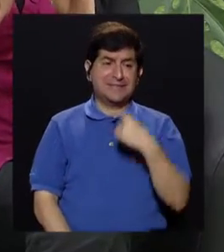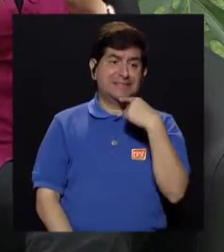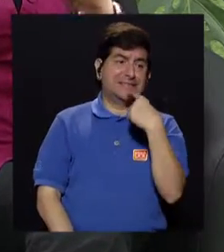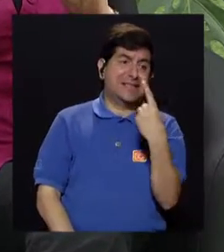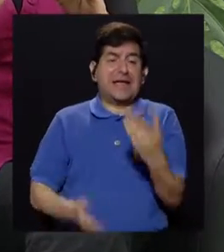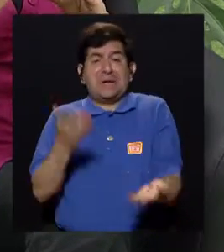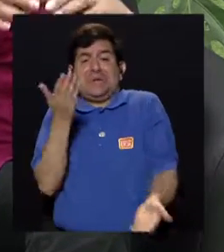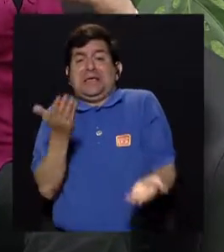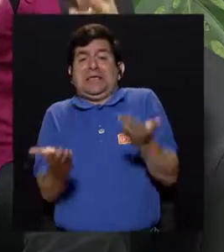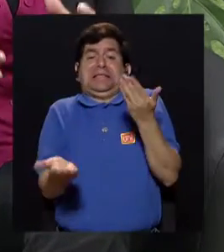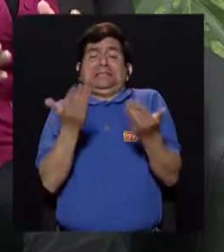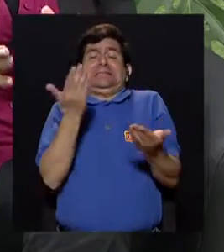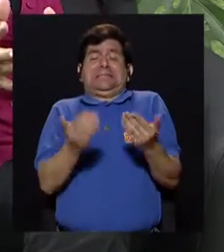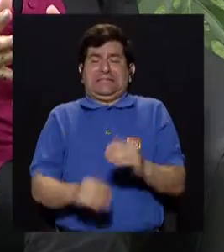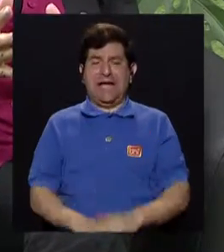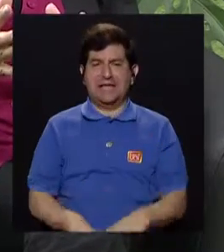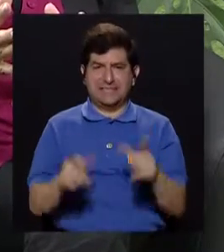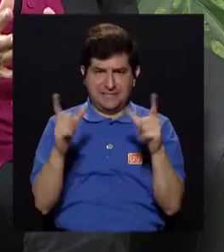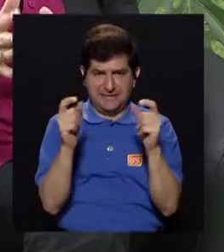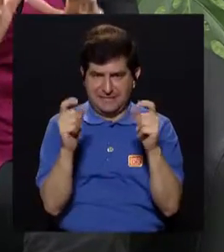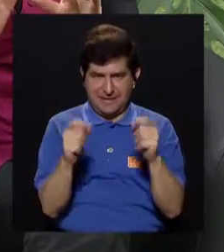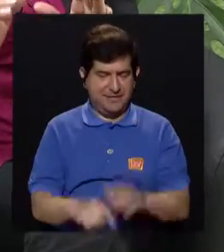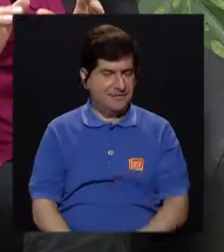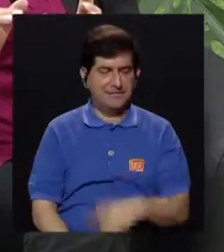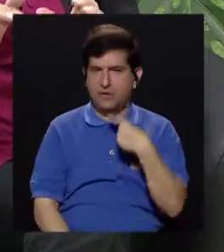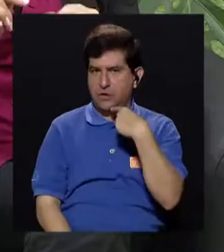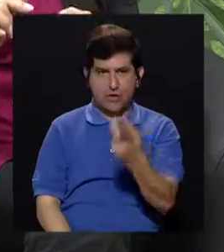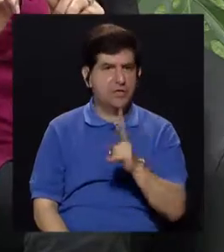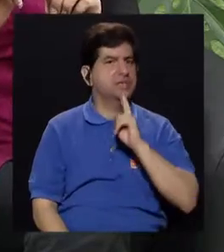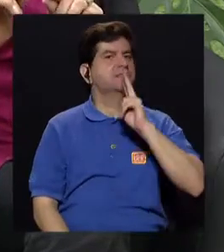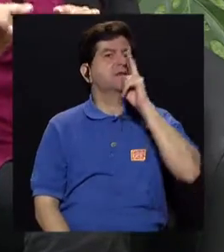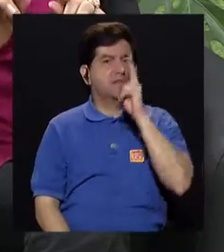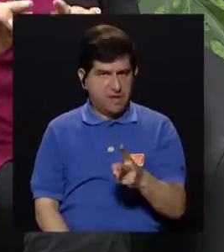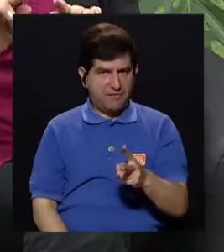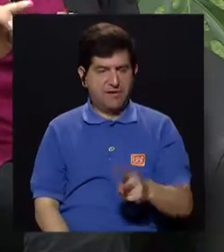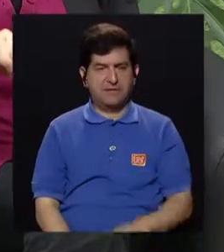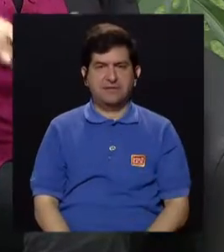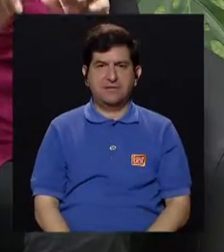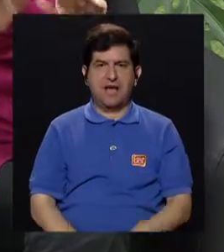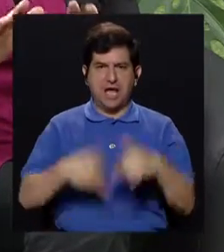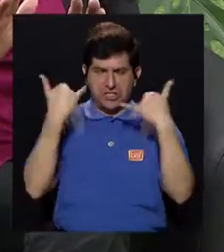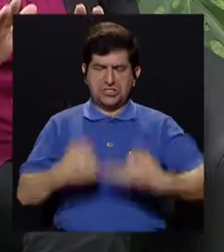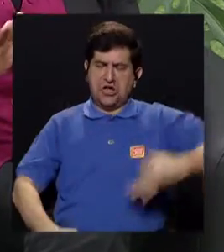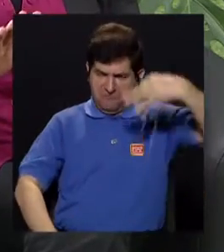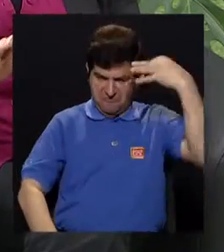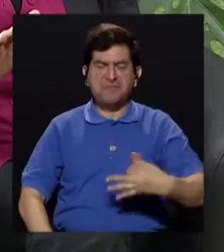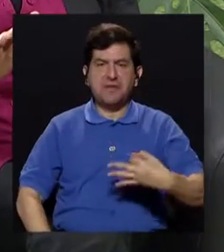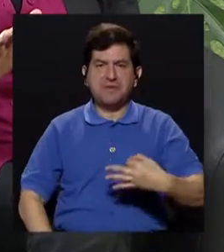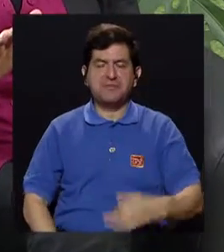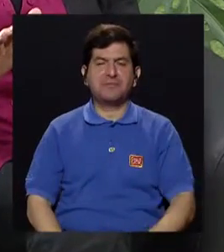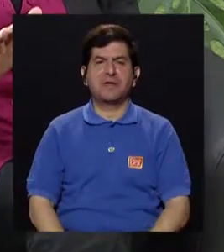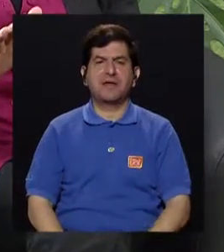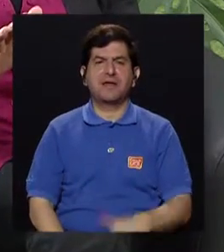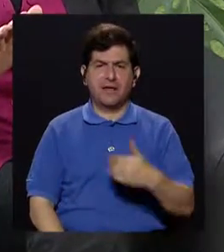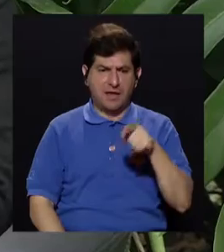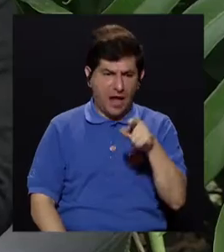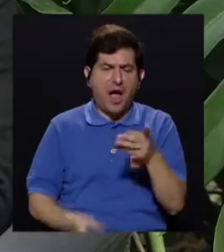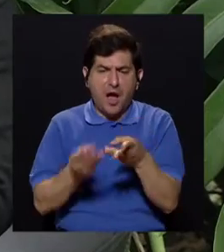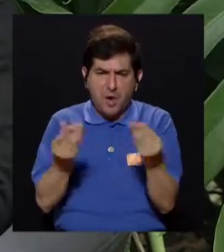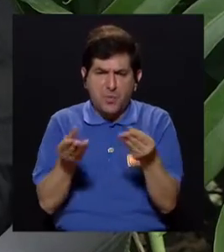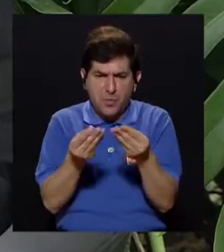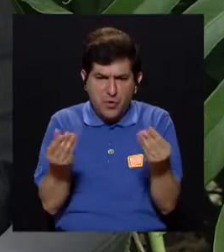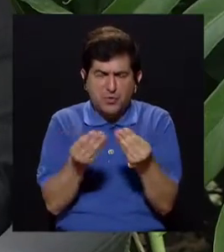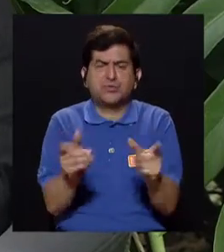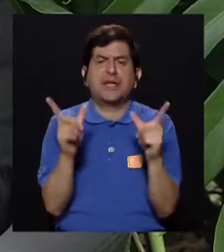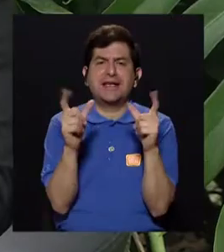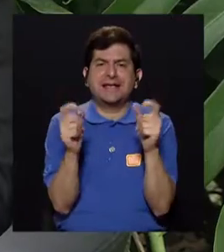fueron anunciadas como posibles cancerígenos. No nos están diciendo que realmente o de una manera contundente producen carne, eh,